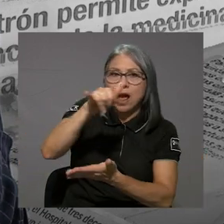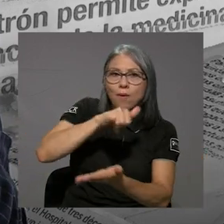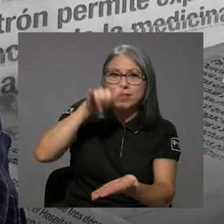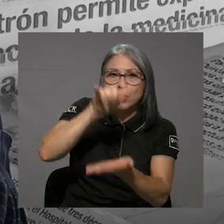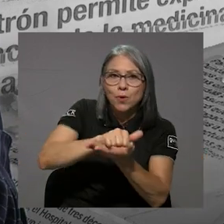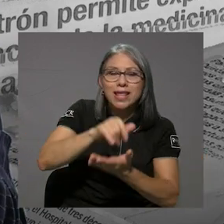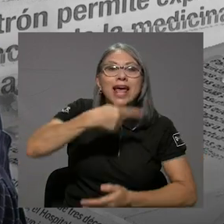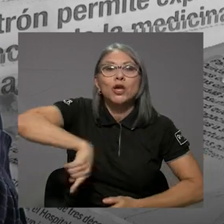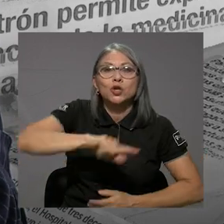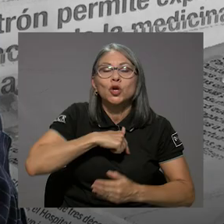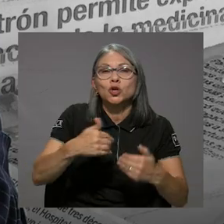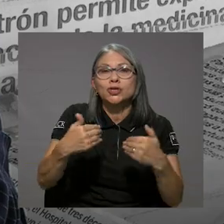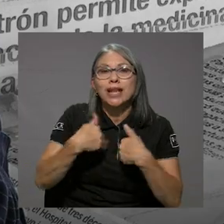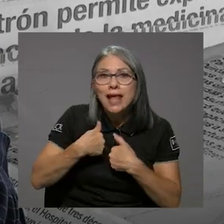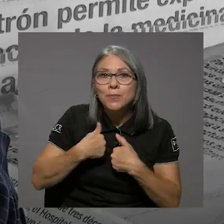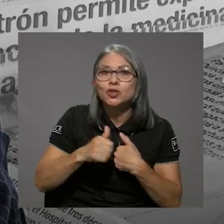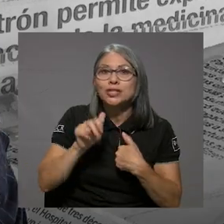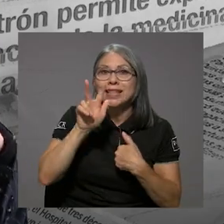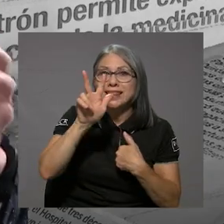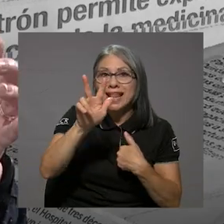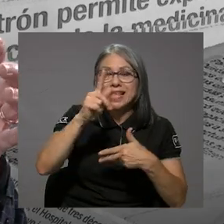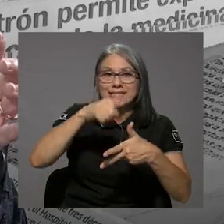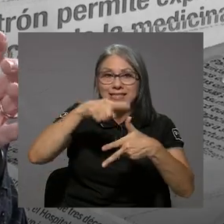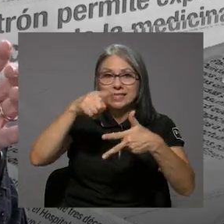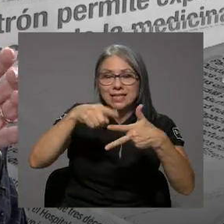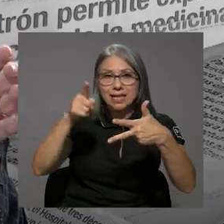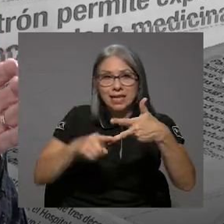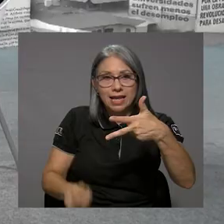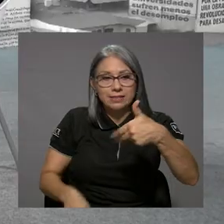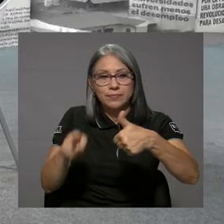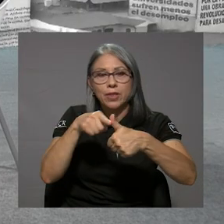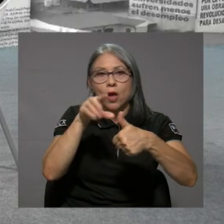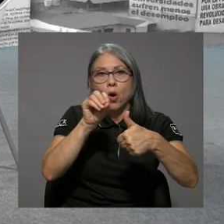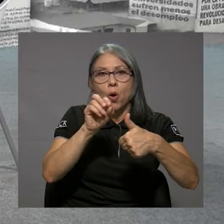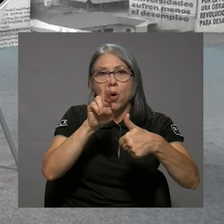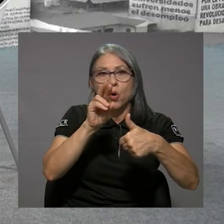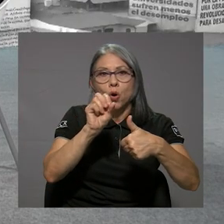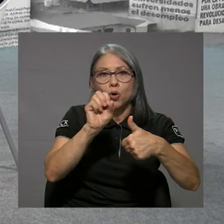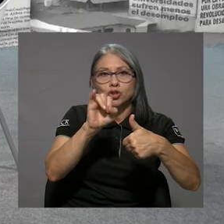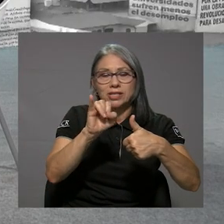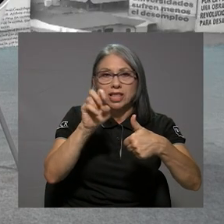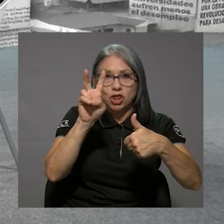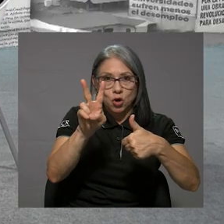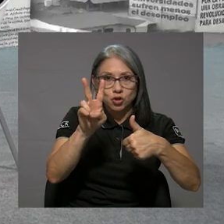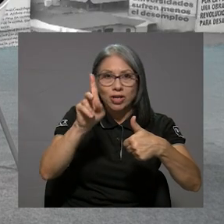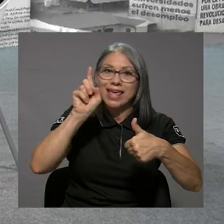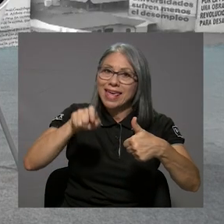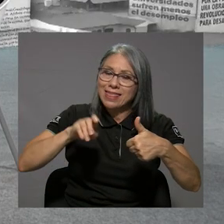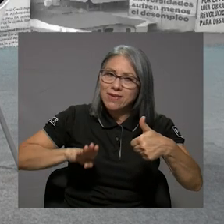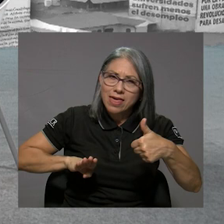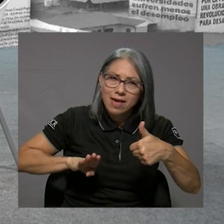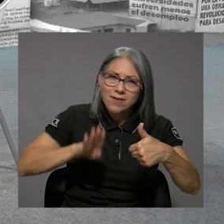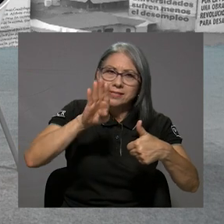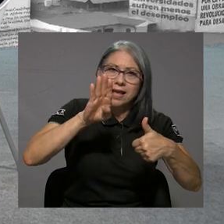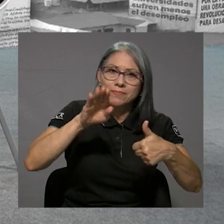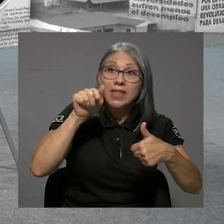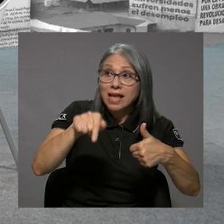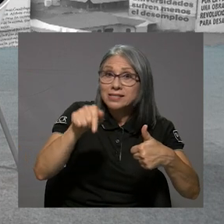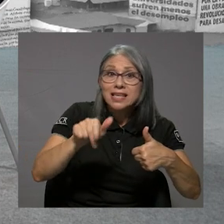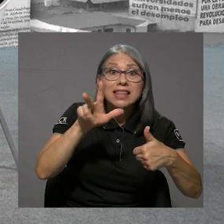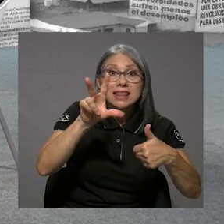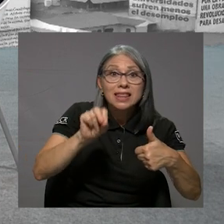nosotros teníamos tres líneas, Oroz y Dos, que tenía que avanzar y así,